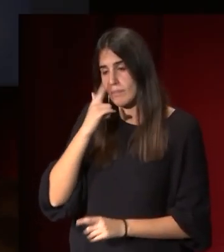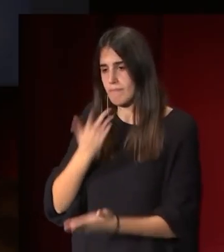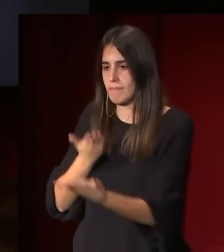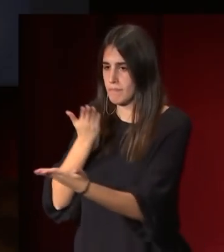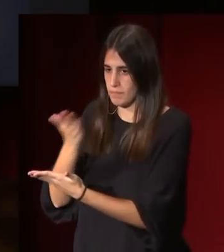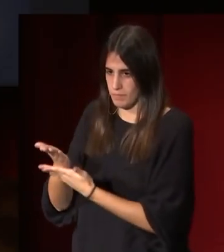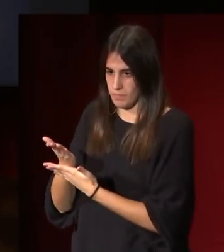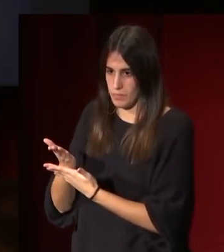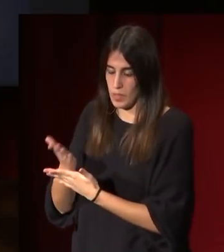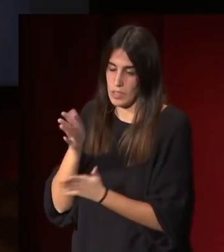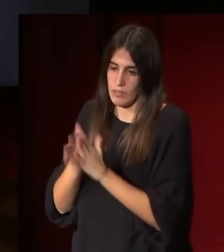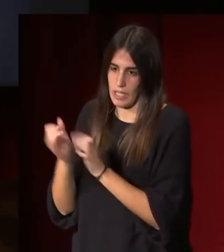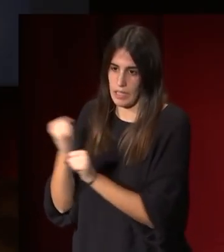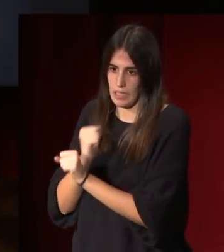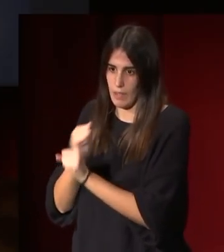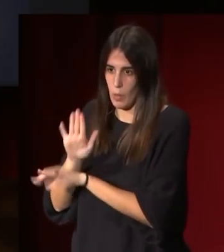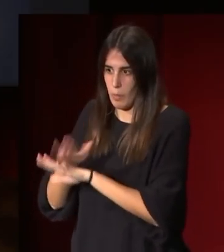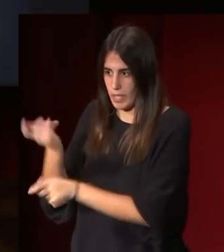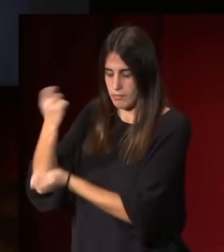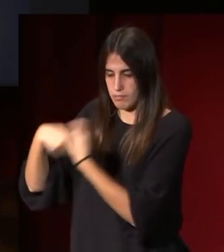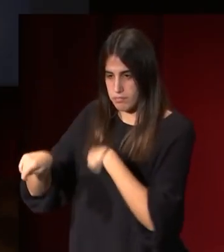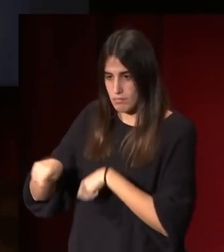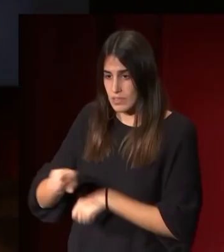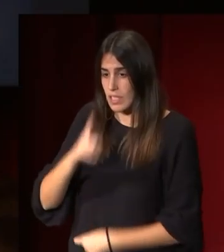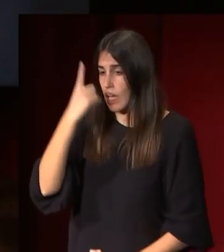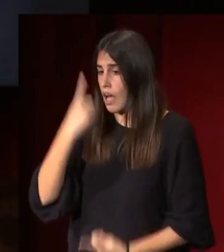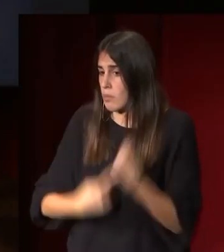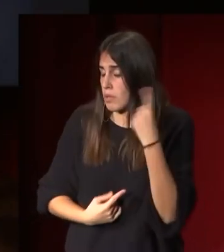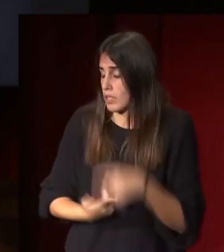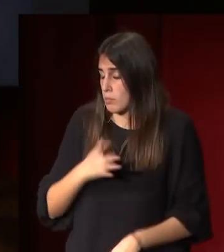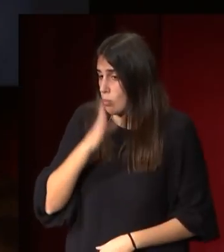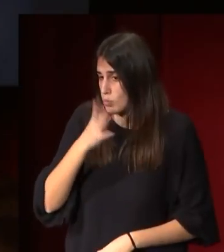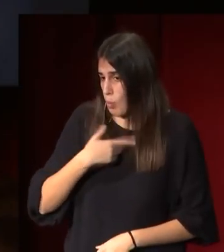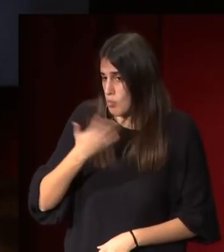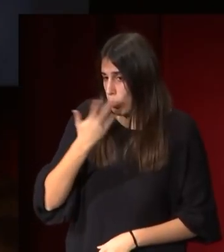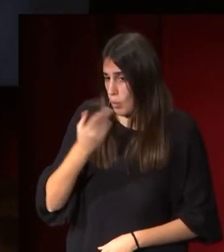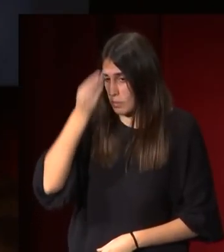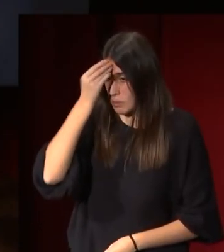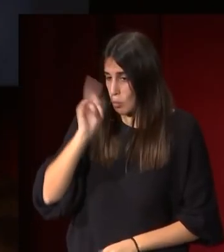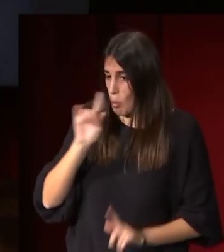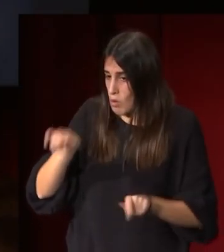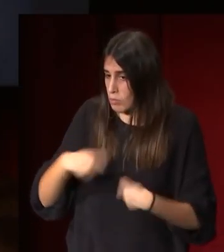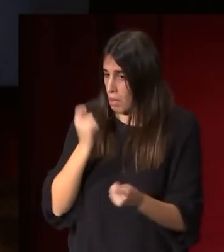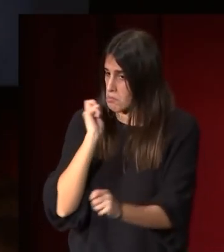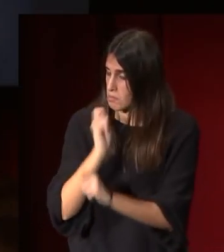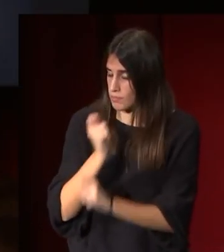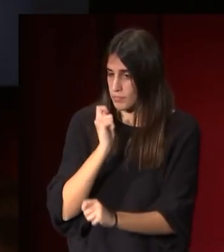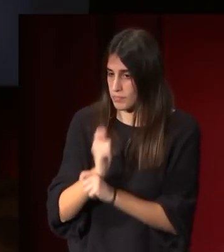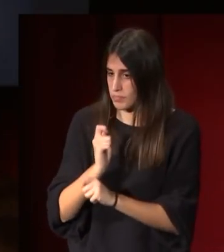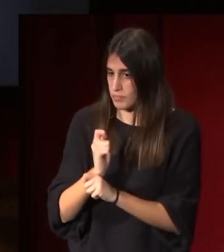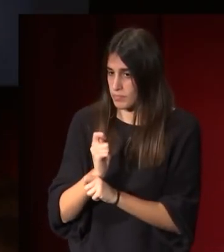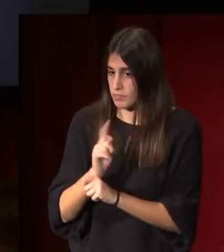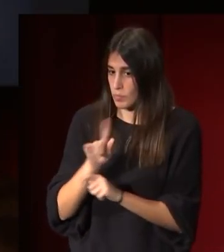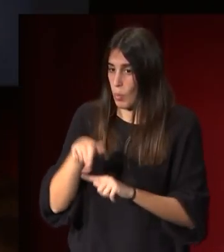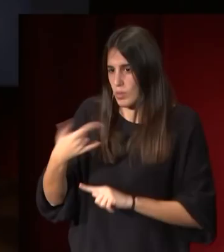encargue entre las que no conocemos el motivo y pensamos que pudo ser una iniciativa pensando luego en demostrar